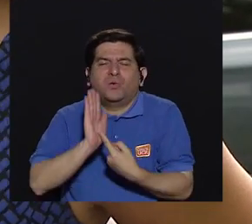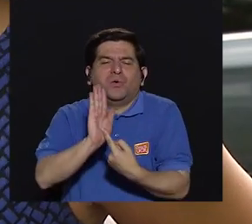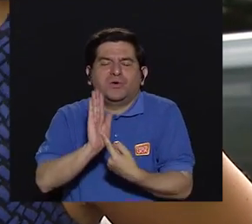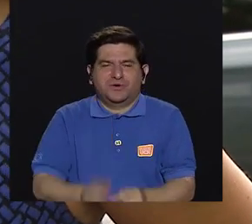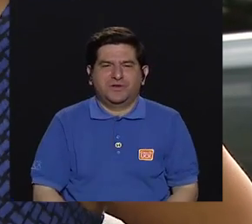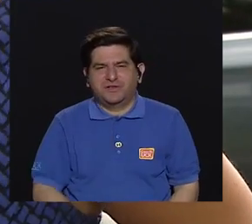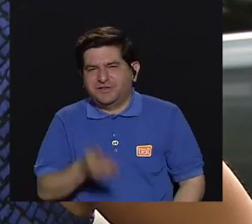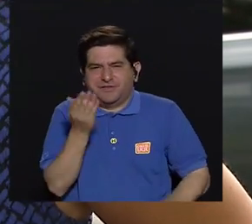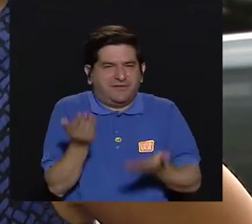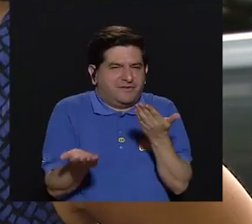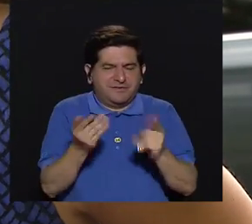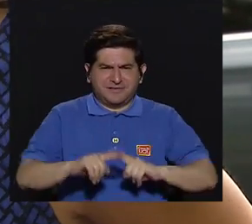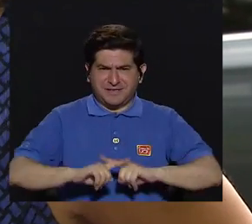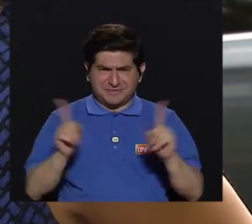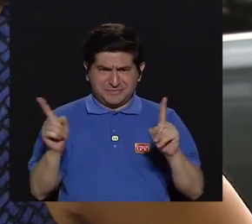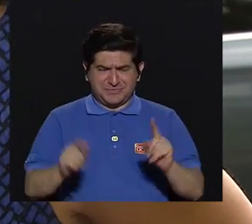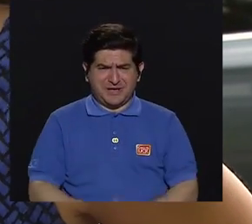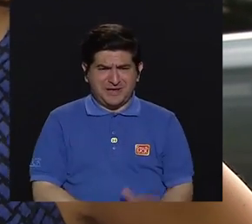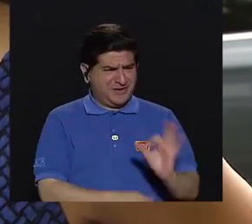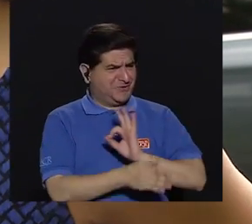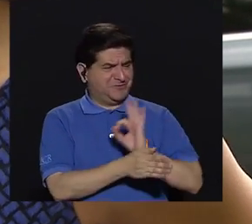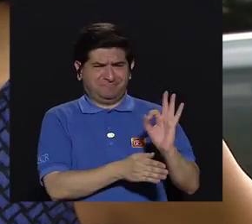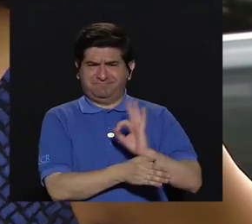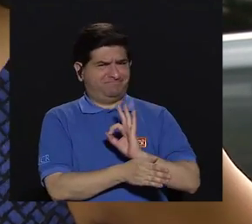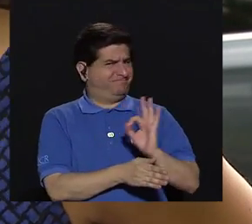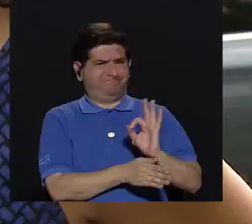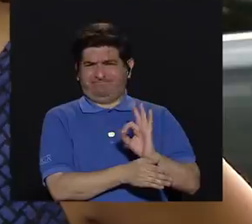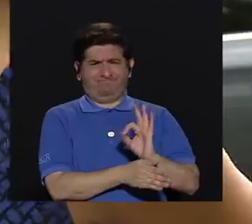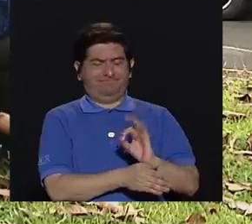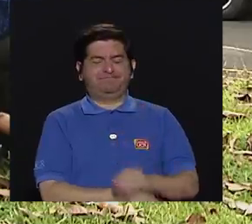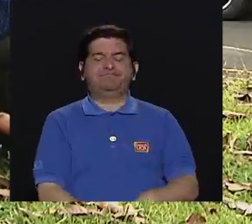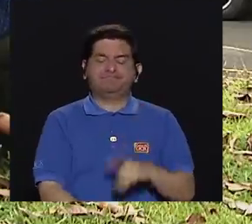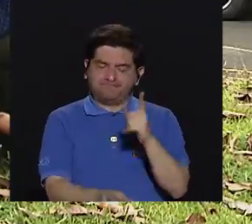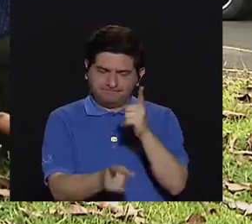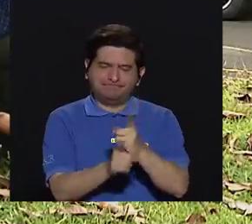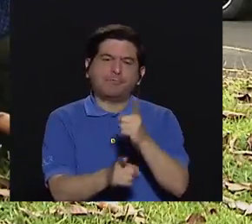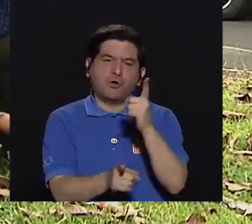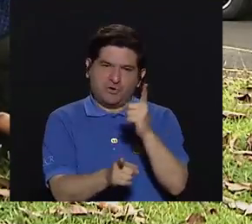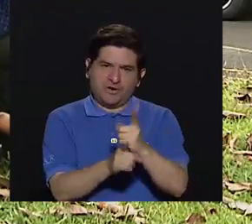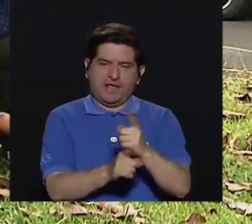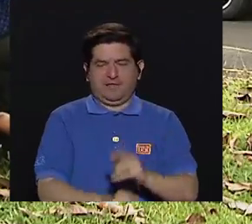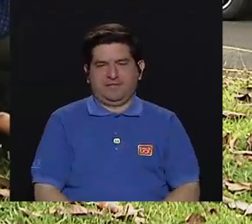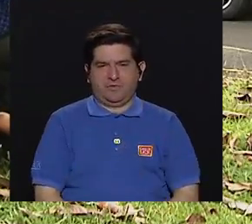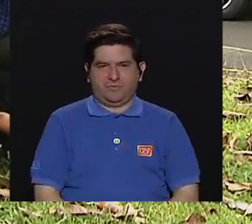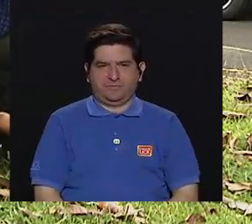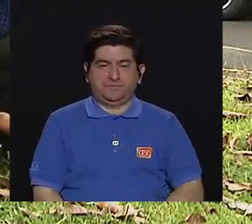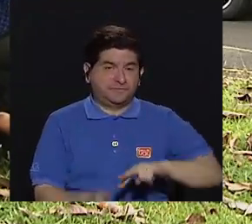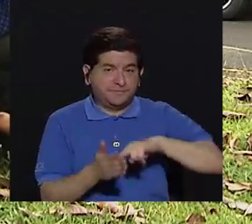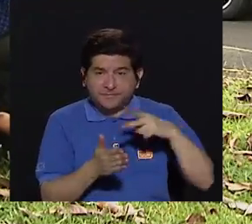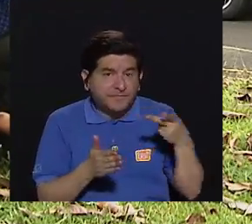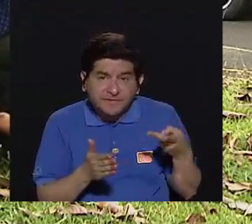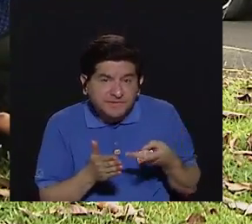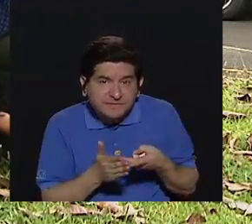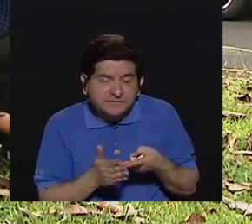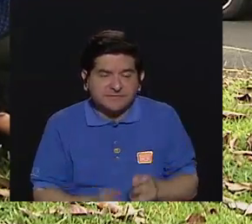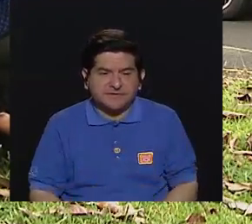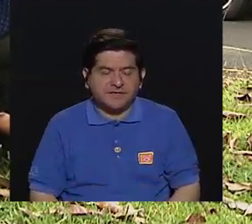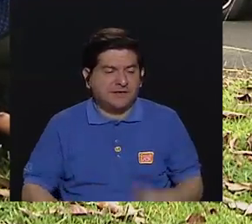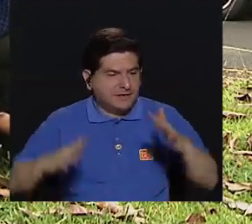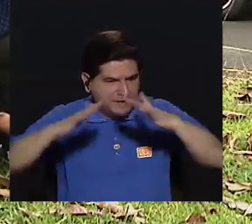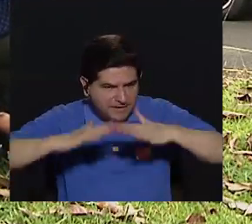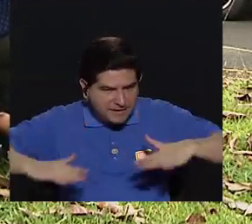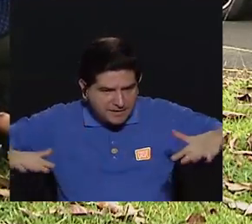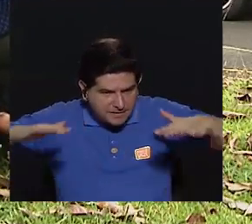la parte... También. Que se vea como muy bonito, pero a lo mejor en la parte funcional. Exactamente, sí. Entonces, de lo que se trata es que el